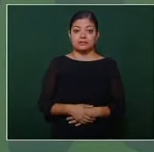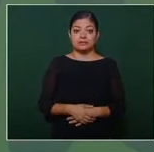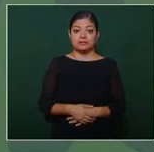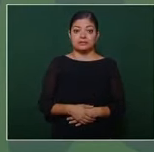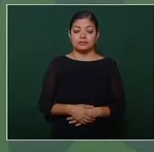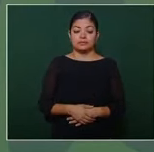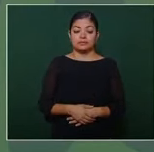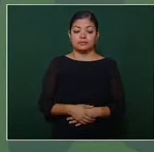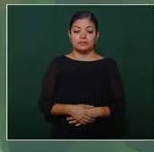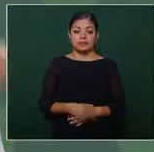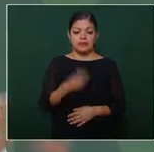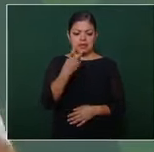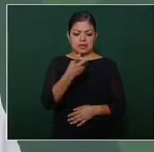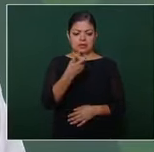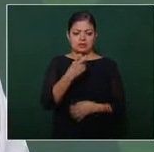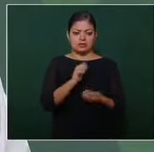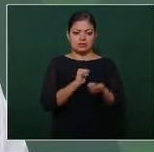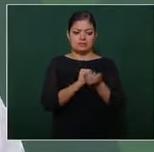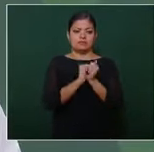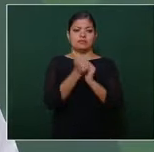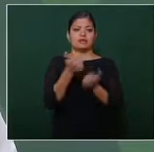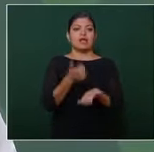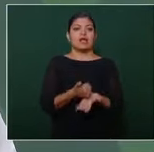esto ayuda a compensar